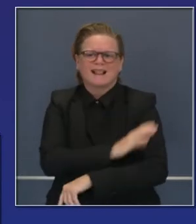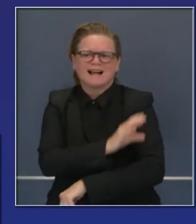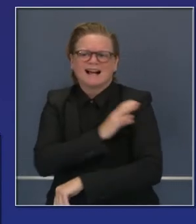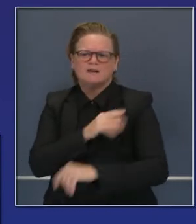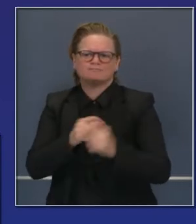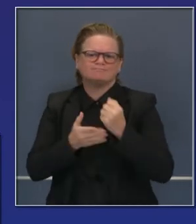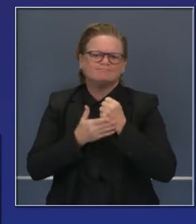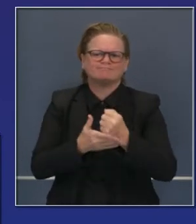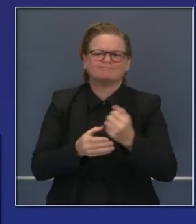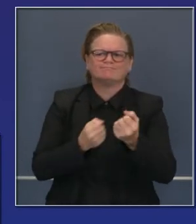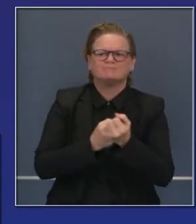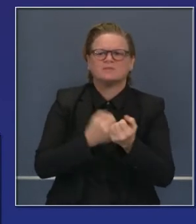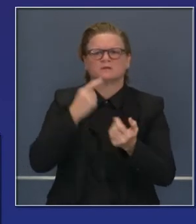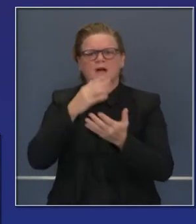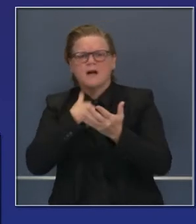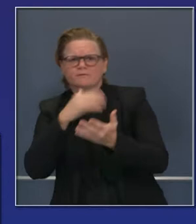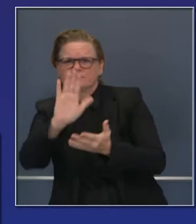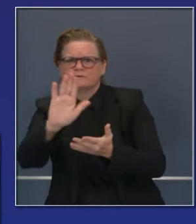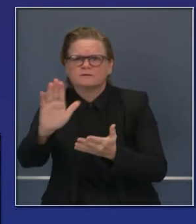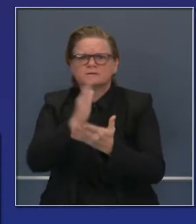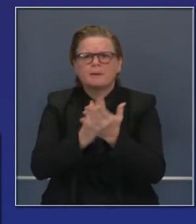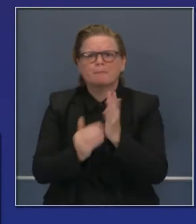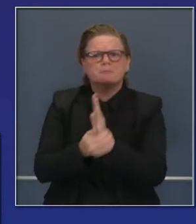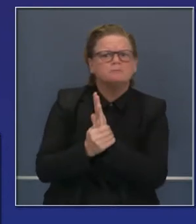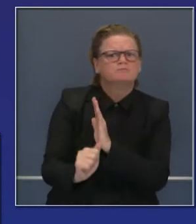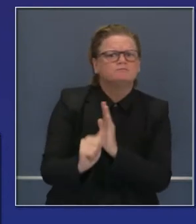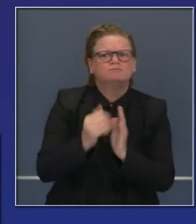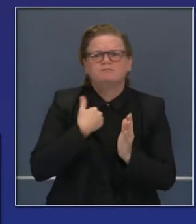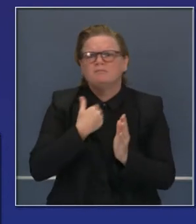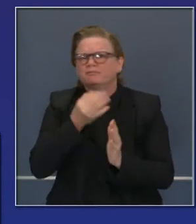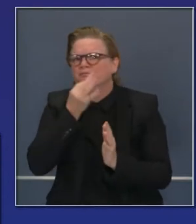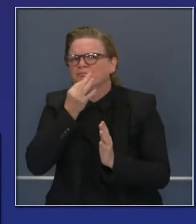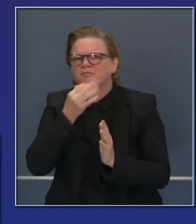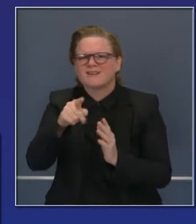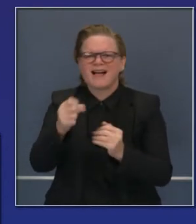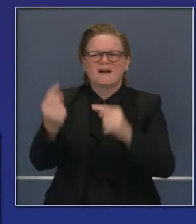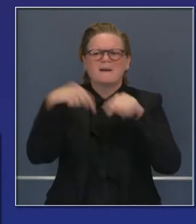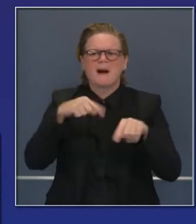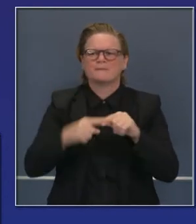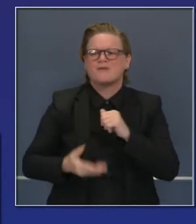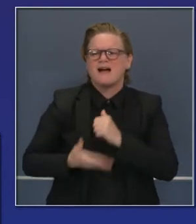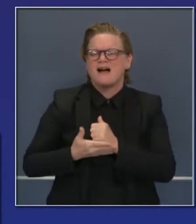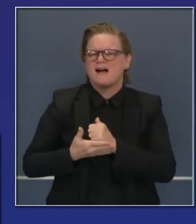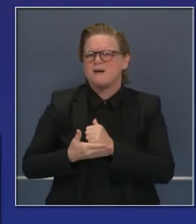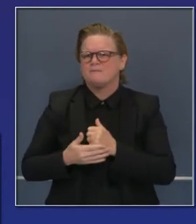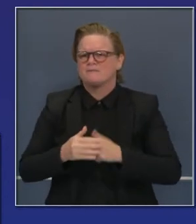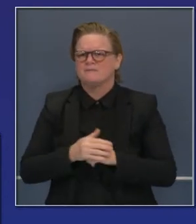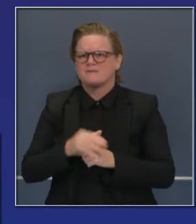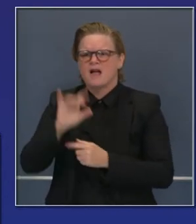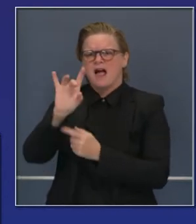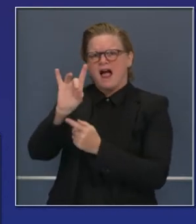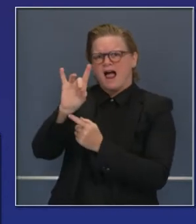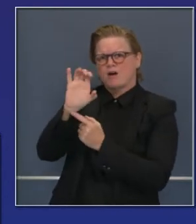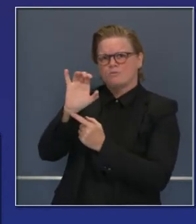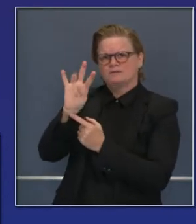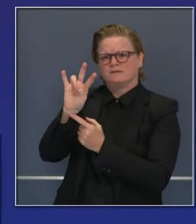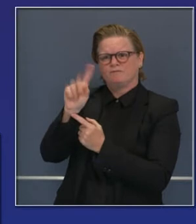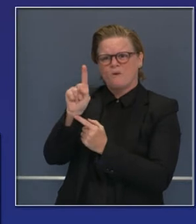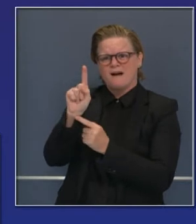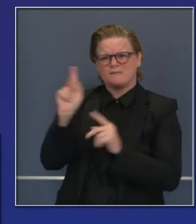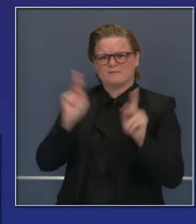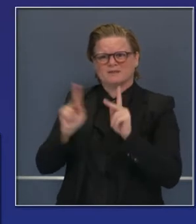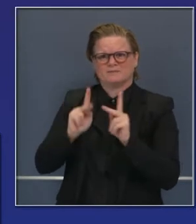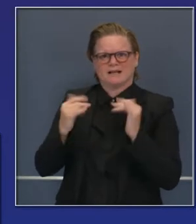necesidad, si acaso concordaban o no. Y ahorita tenemos 171 individuos activos,